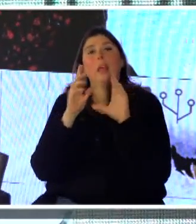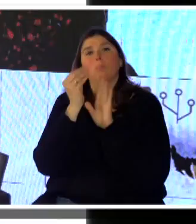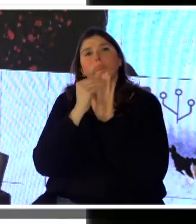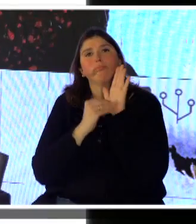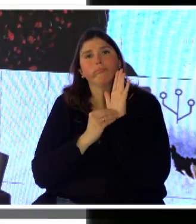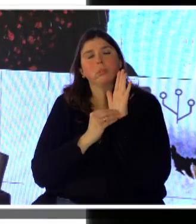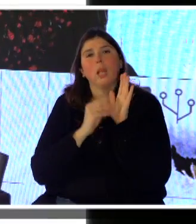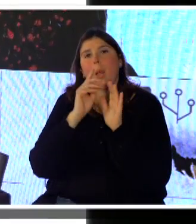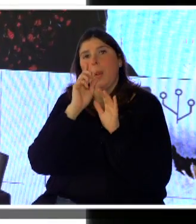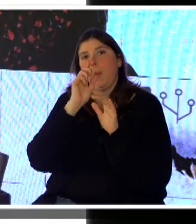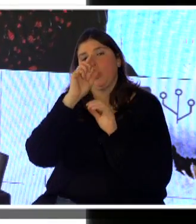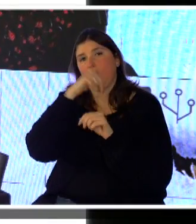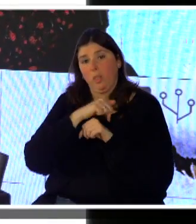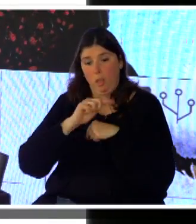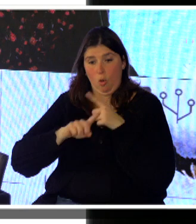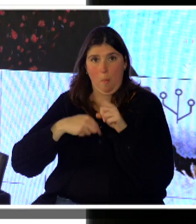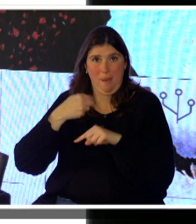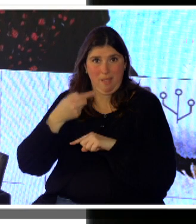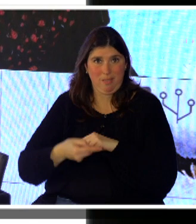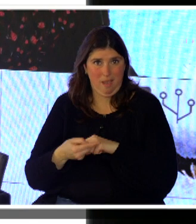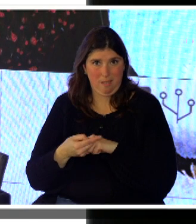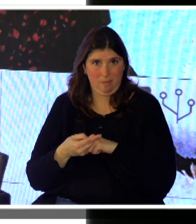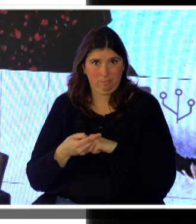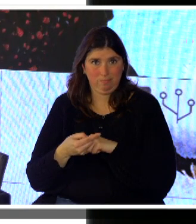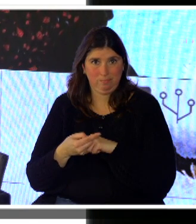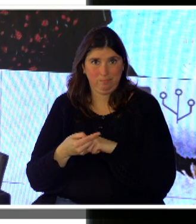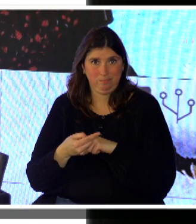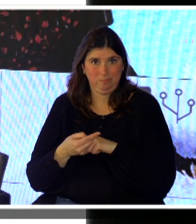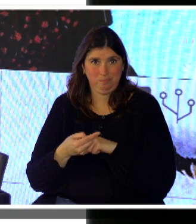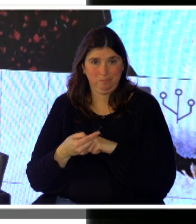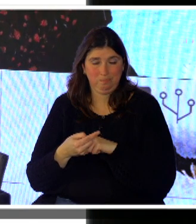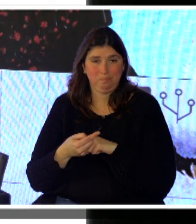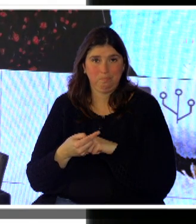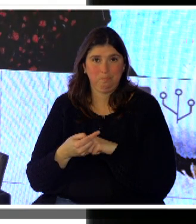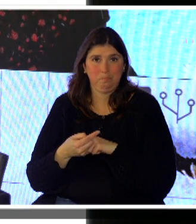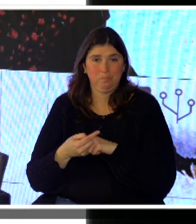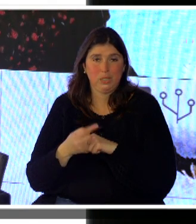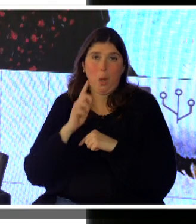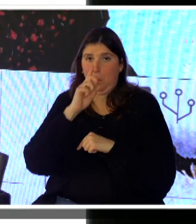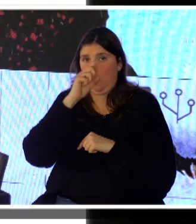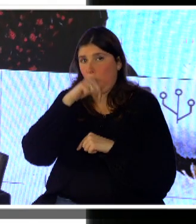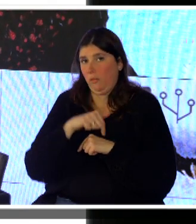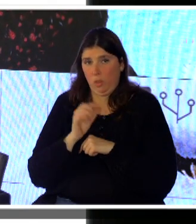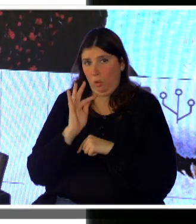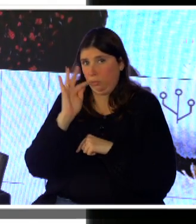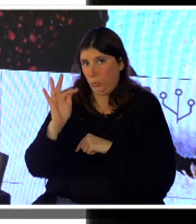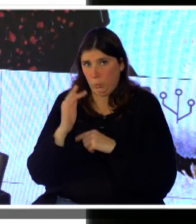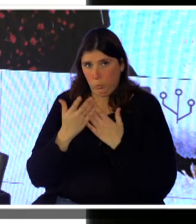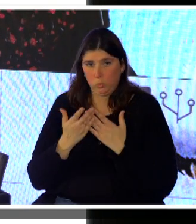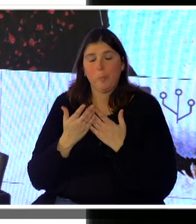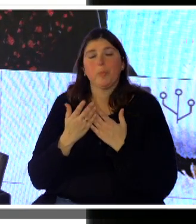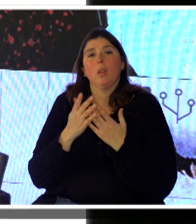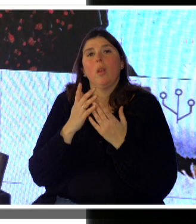Montevideo del mañana que se cargó para, digamos, debates, propuestas,